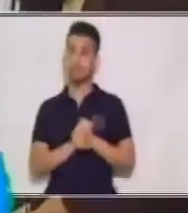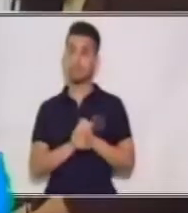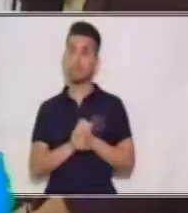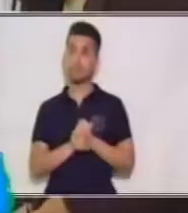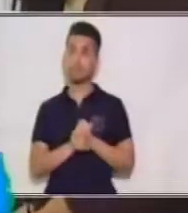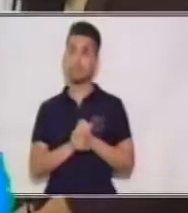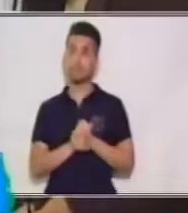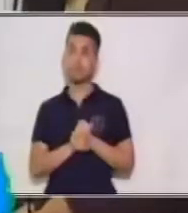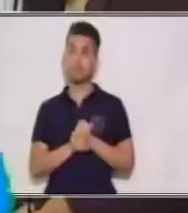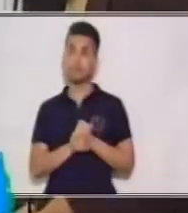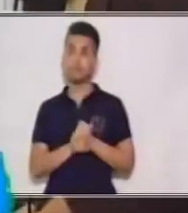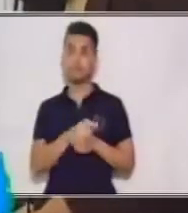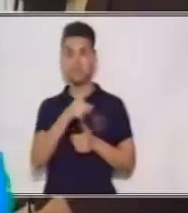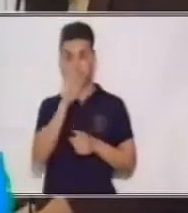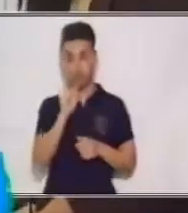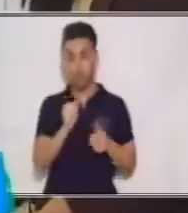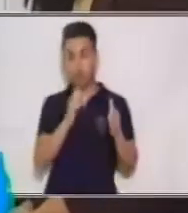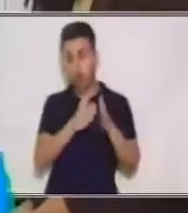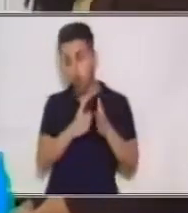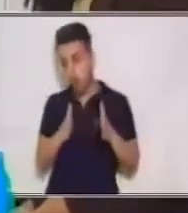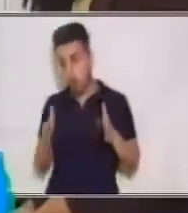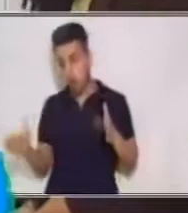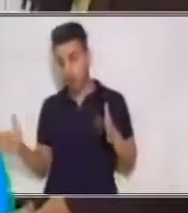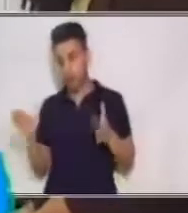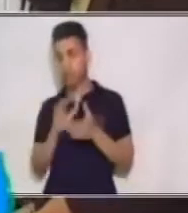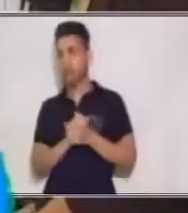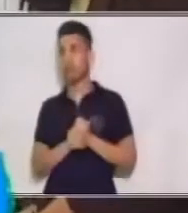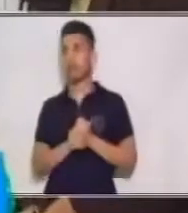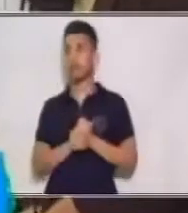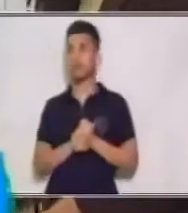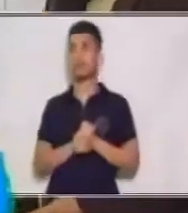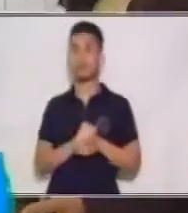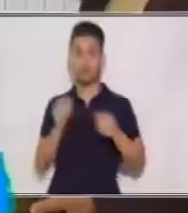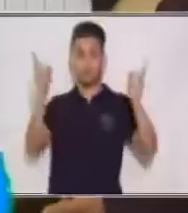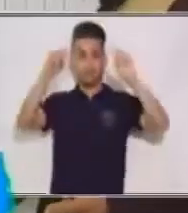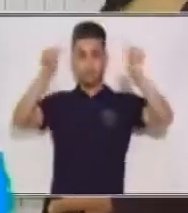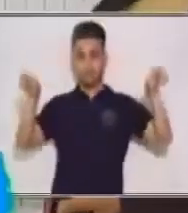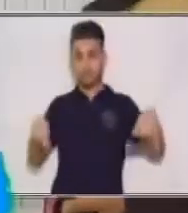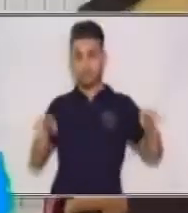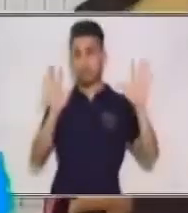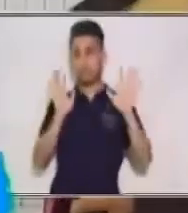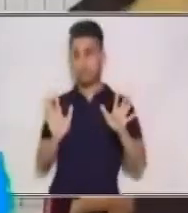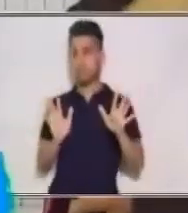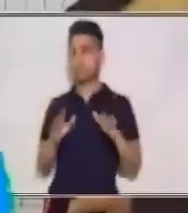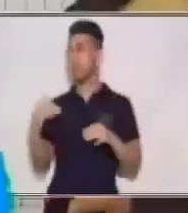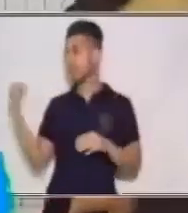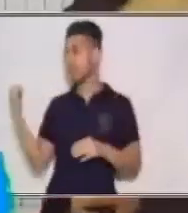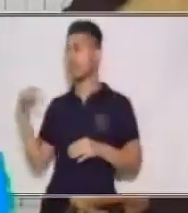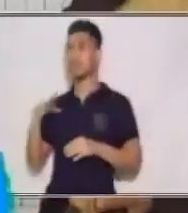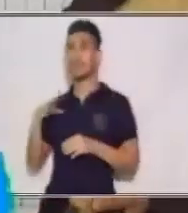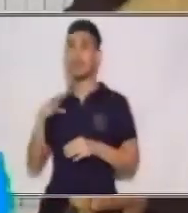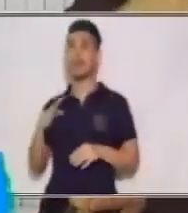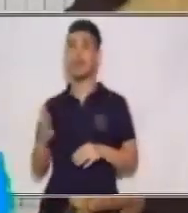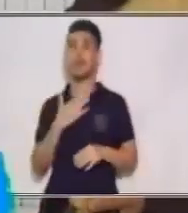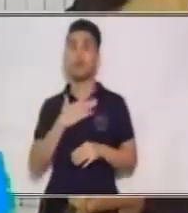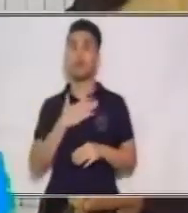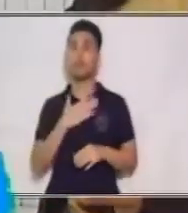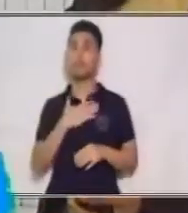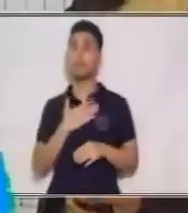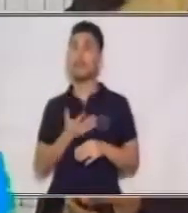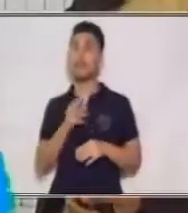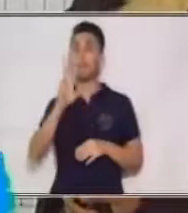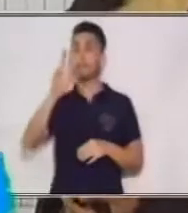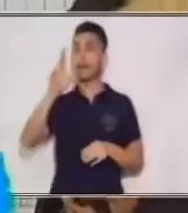Debes de ir en orden. Cerramos las llaves y tenemos entonces ahora nuestro conjunto de